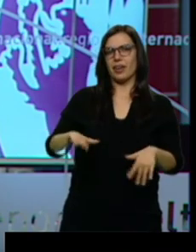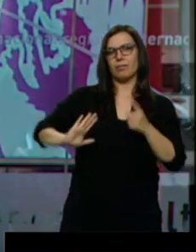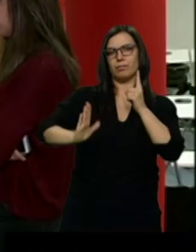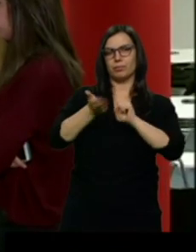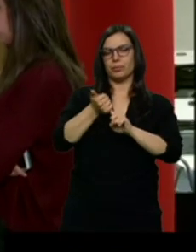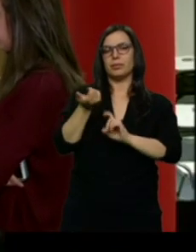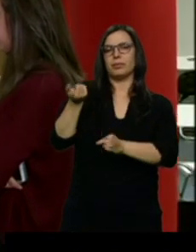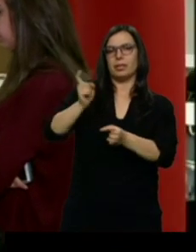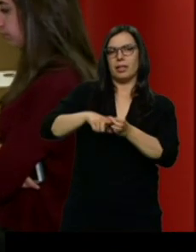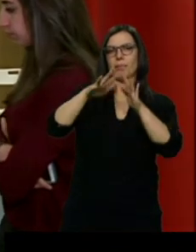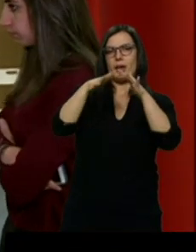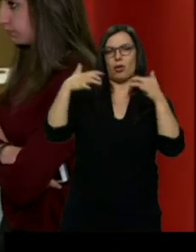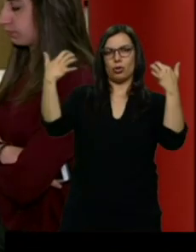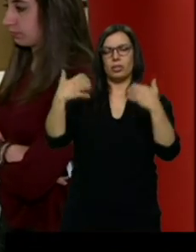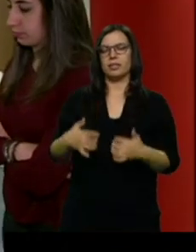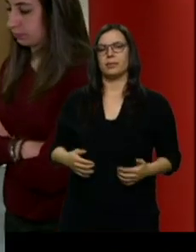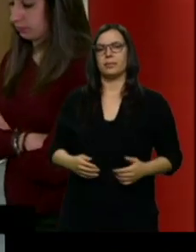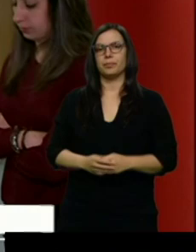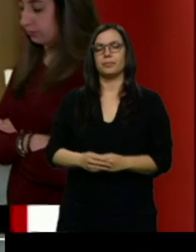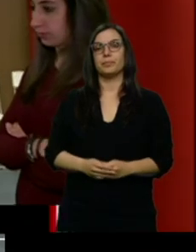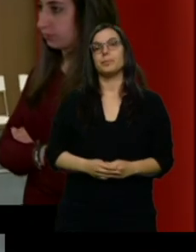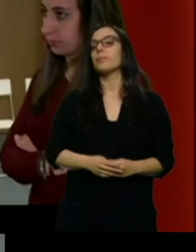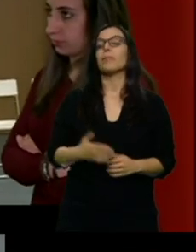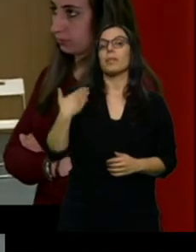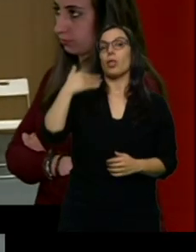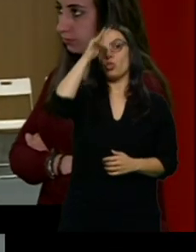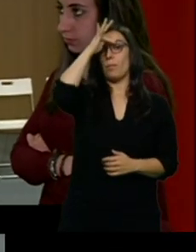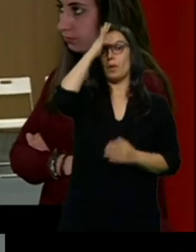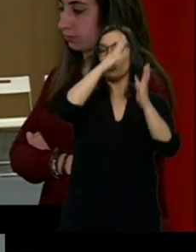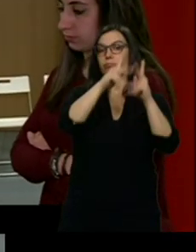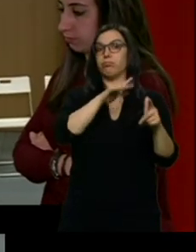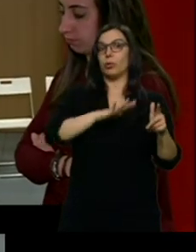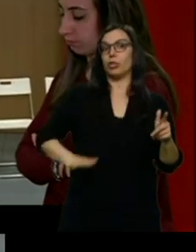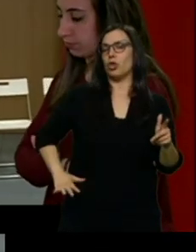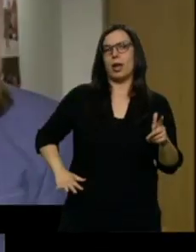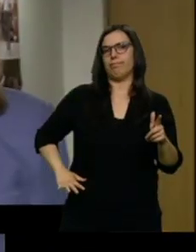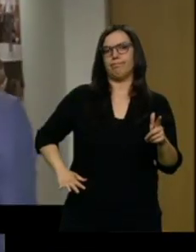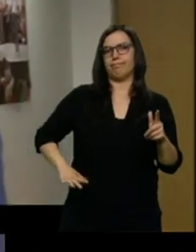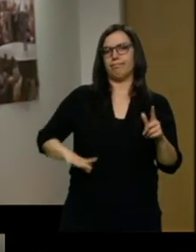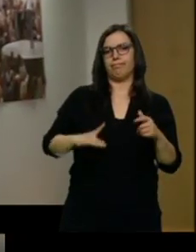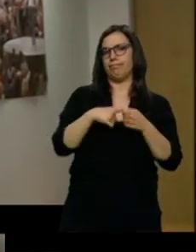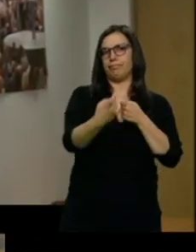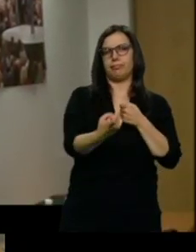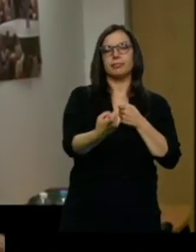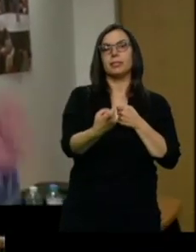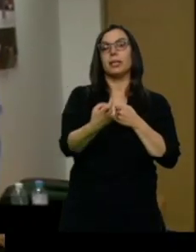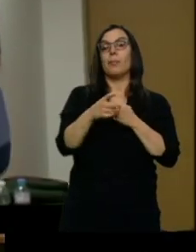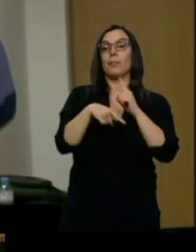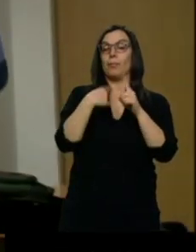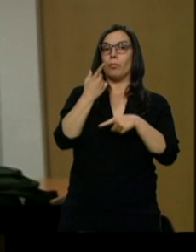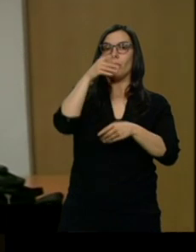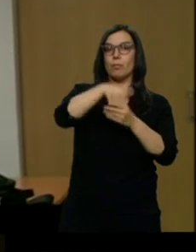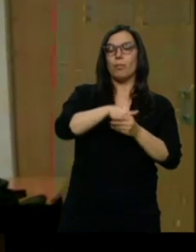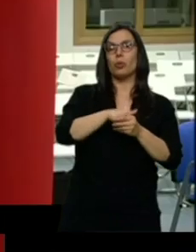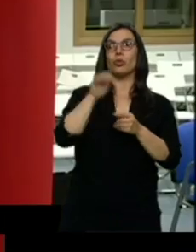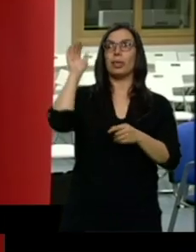esta legislatura. El escrutinio provisional del domingo le dejó fuera del hemiciclo. El voto de los residentes en el extranjero no cambió el